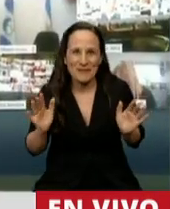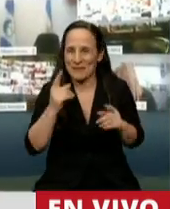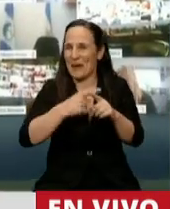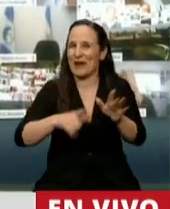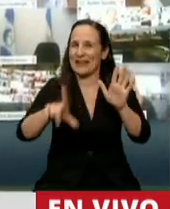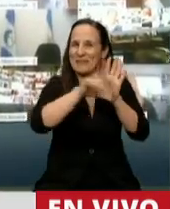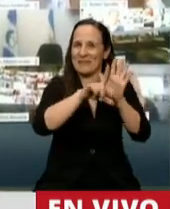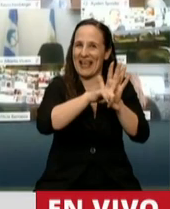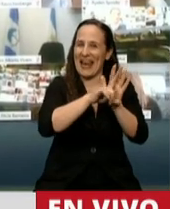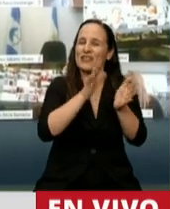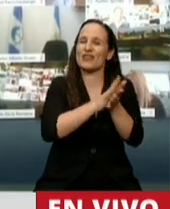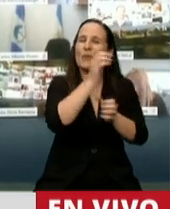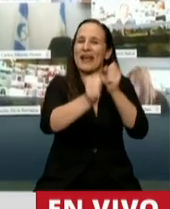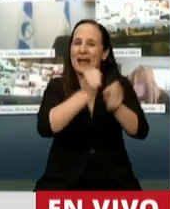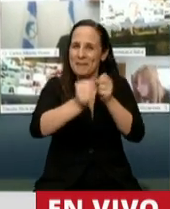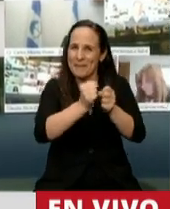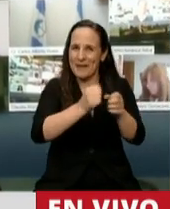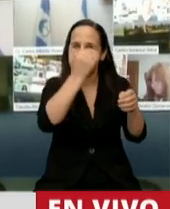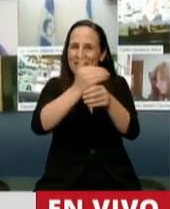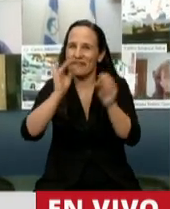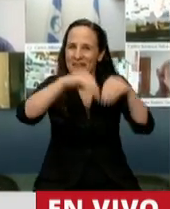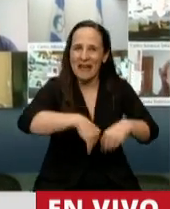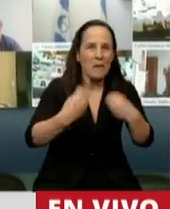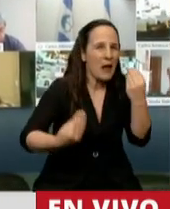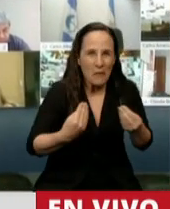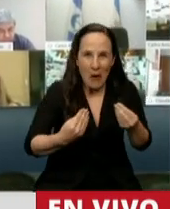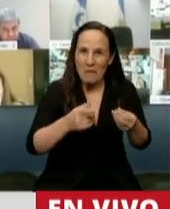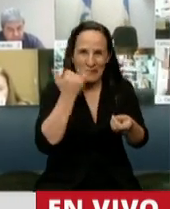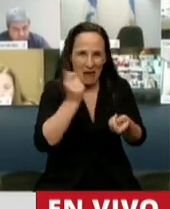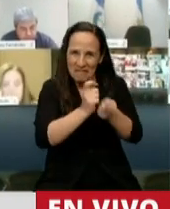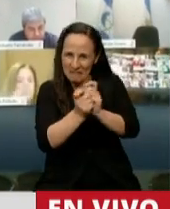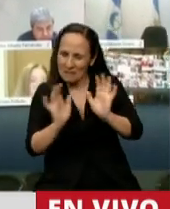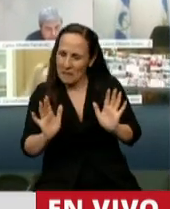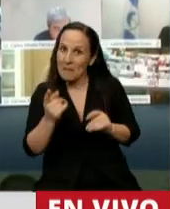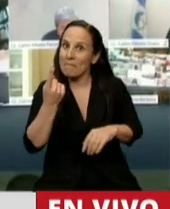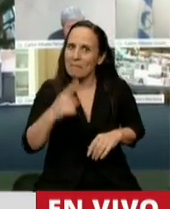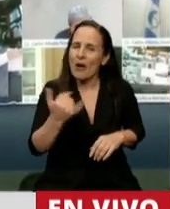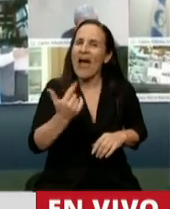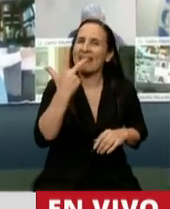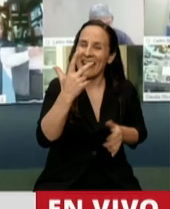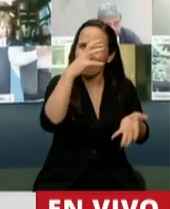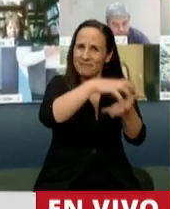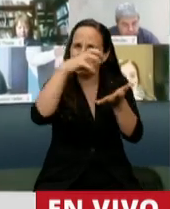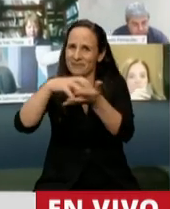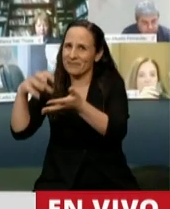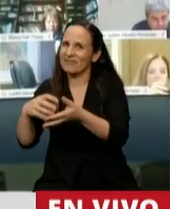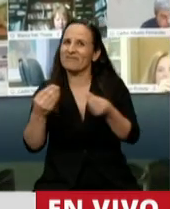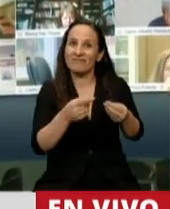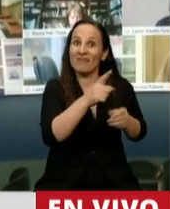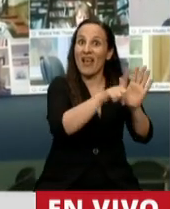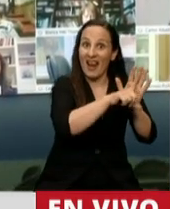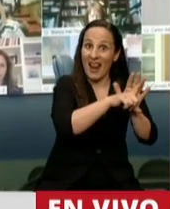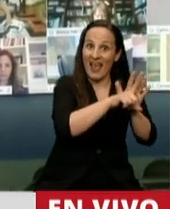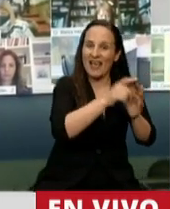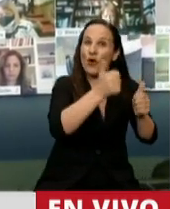de concursos y quiebras que se ha modificado. Pero hay tres institutos en esto que son los que imperan. La ley de concursos,